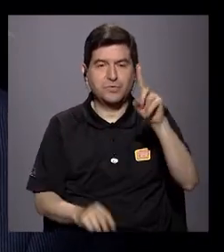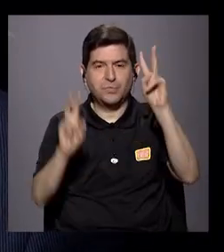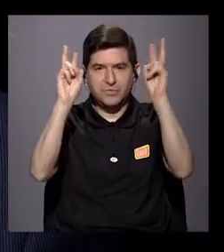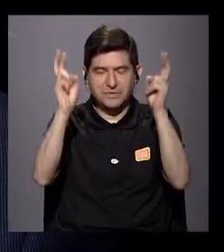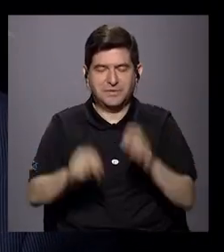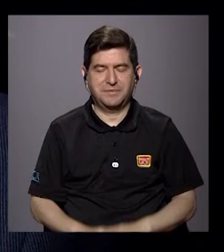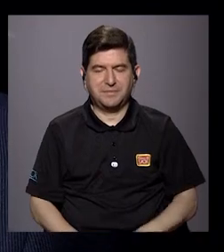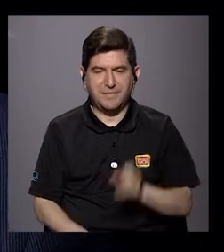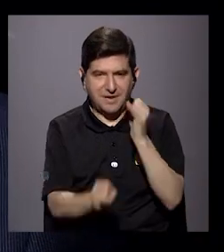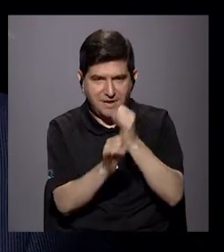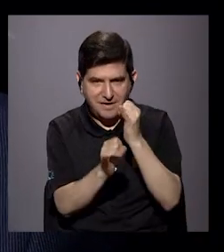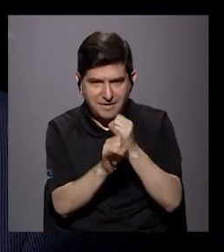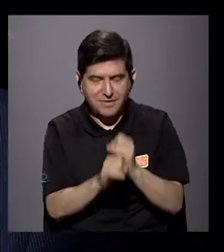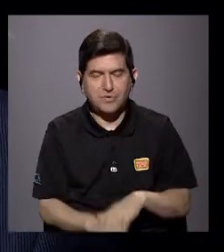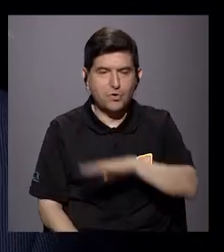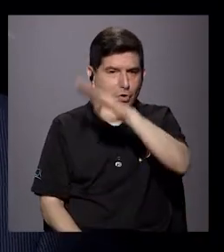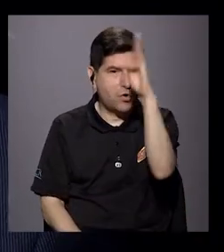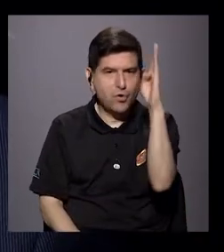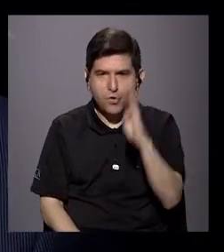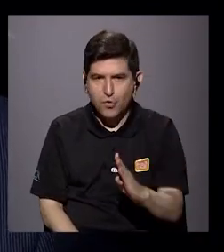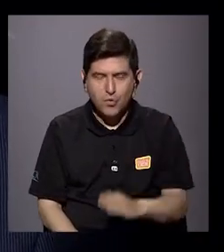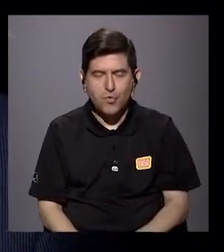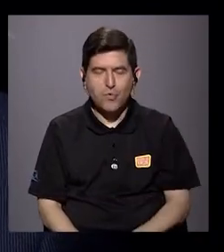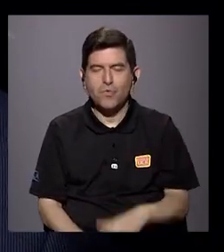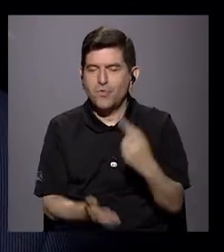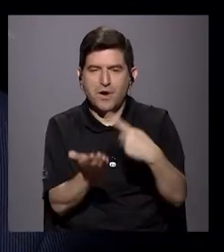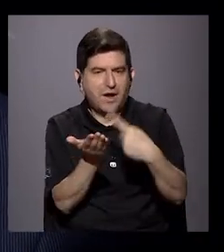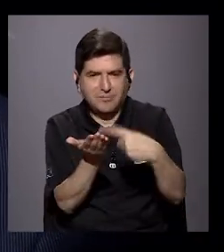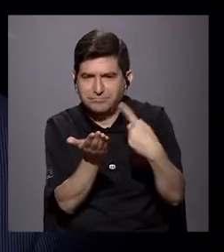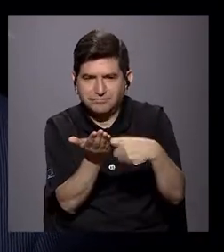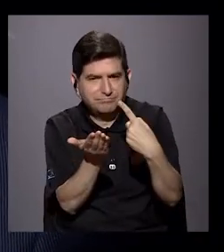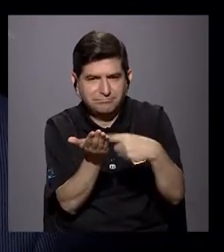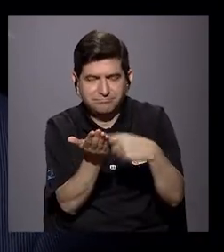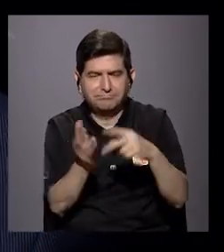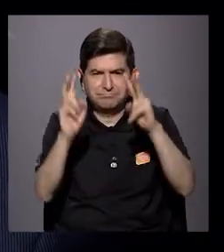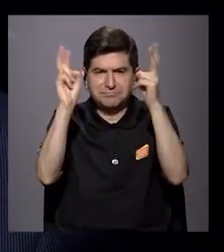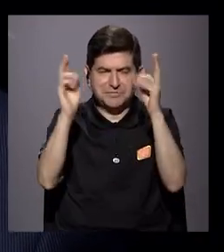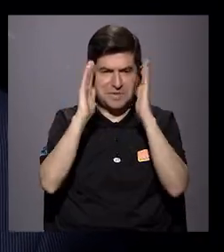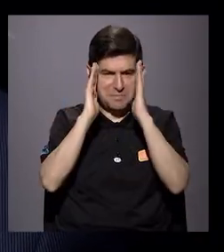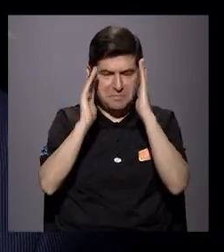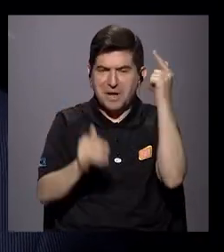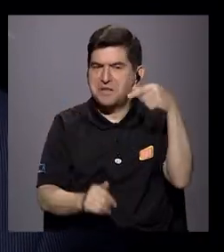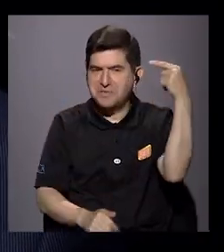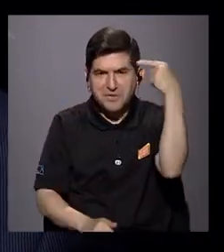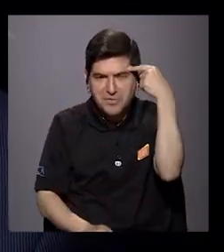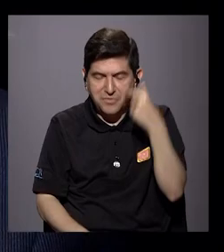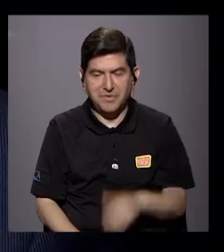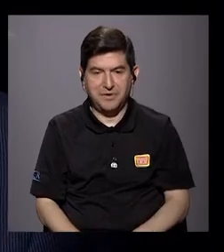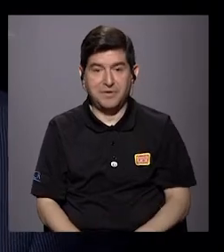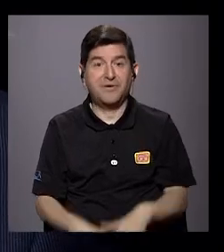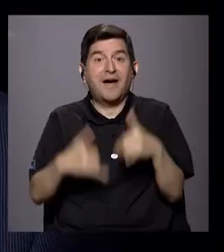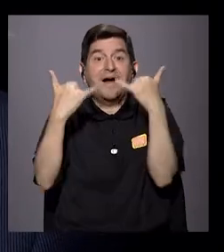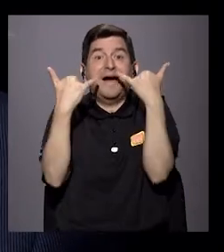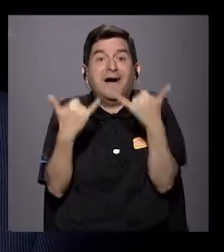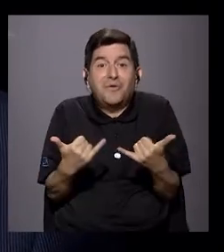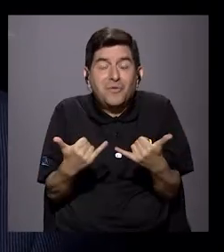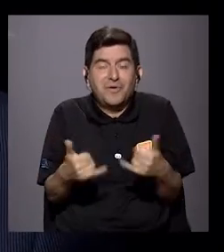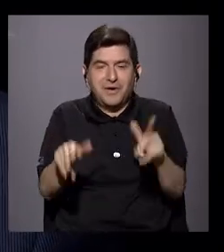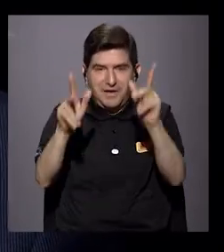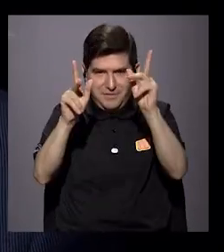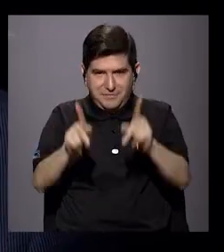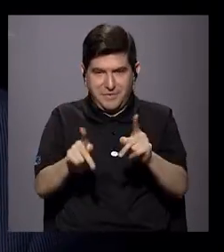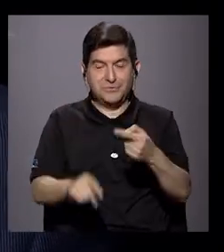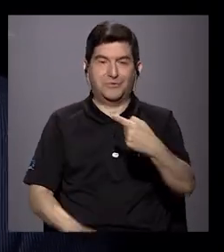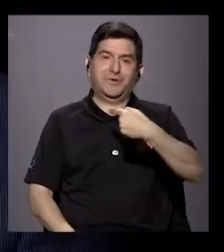A nivel de institucionalidad, este tema nunca estuvo en la palestra, nunca estuvo ahí como un tema de atención del Estado. Casualmente ahora hay una